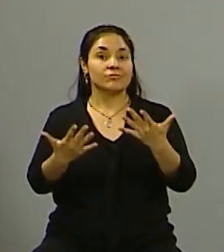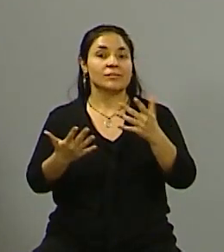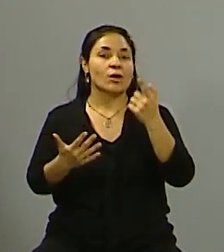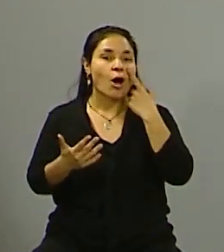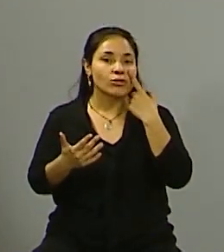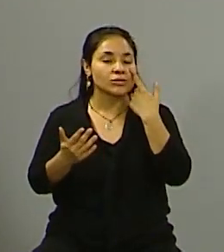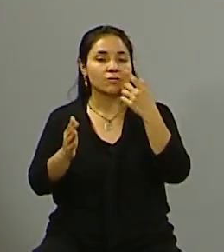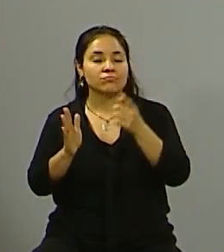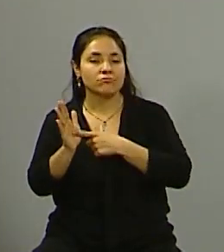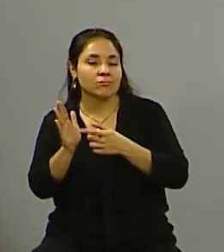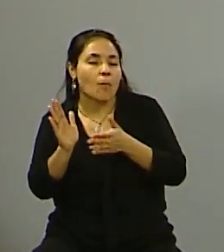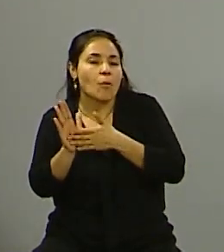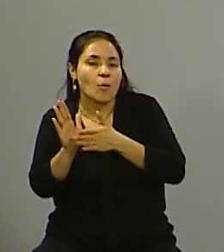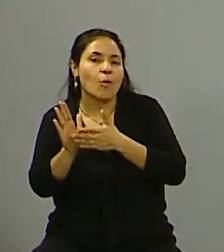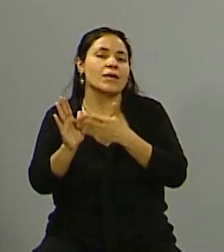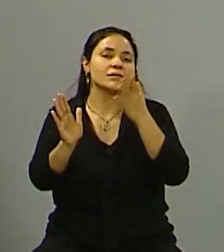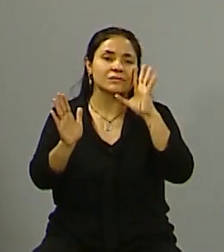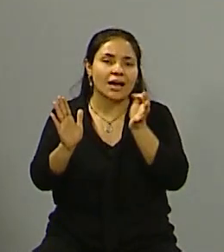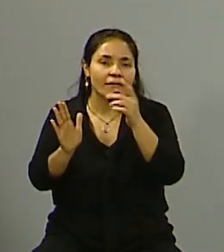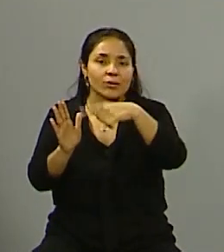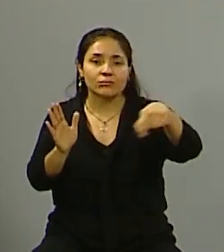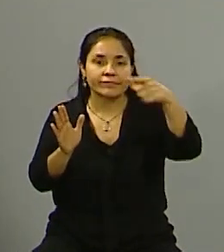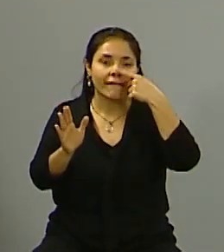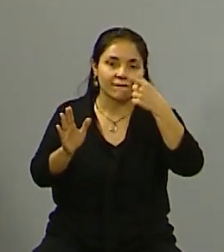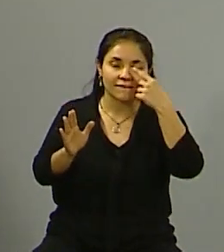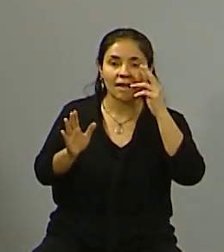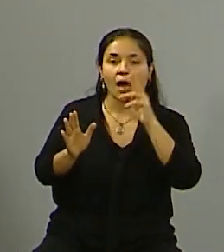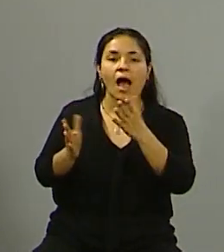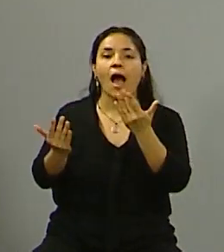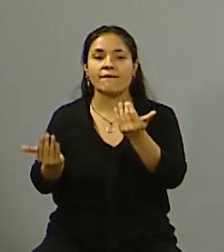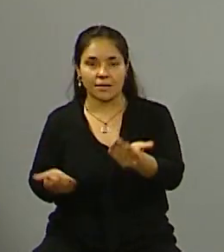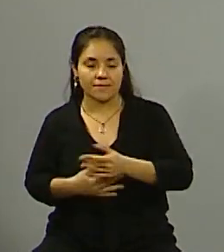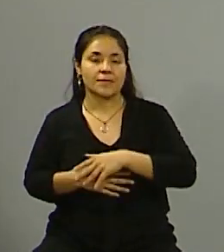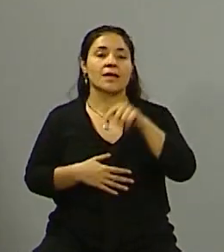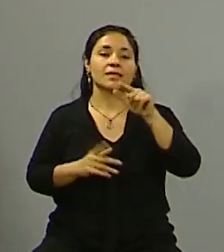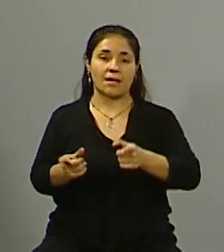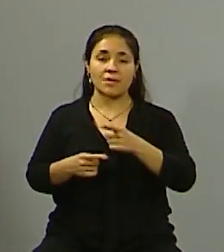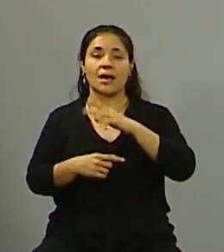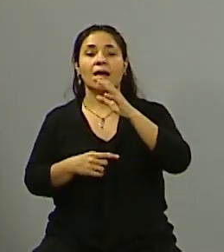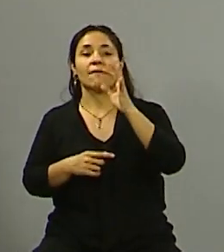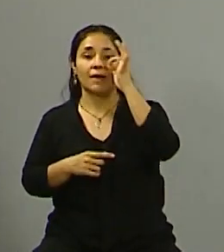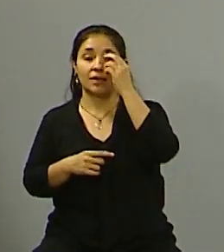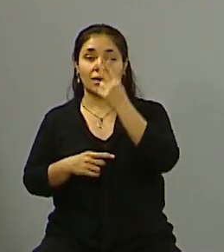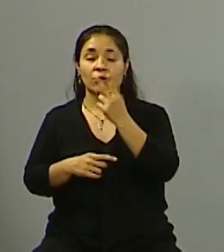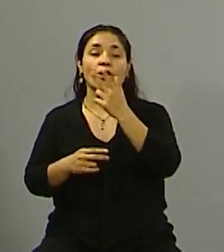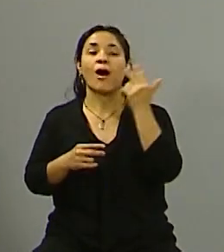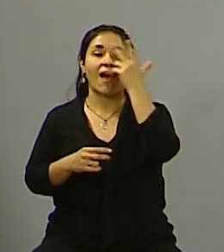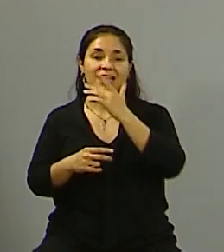un poco las propuestas porque es lo que en definitiva a ustedes les interesa. Estamos también en el 22 de Supercanal HD y en www